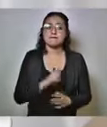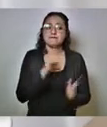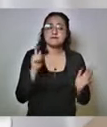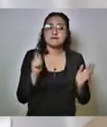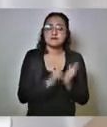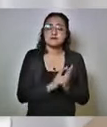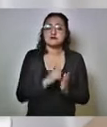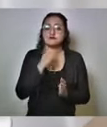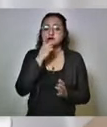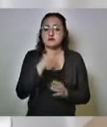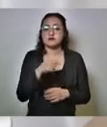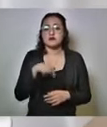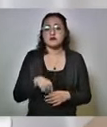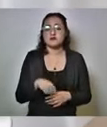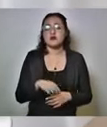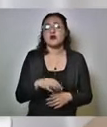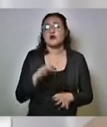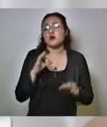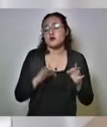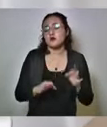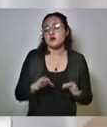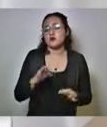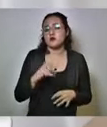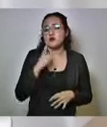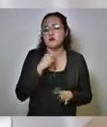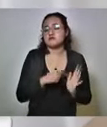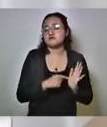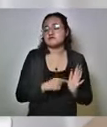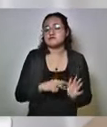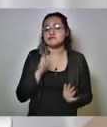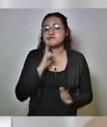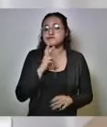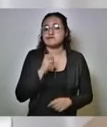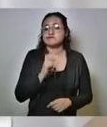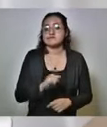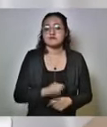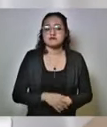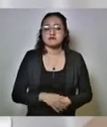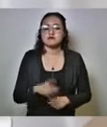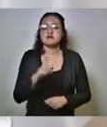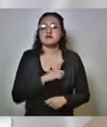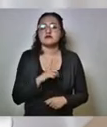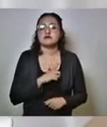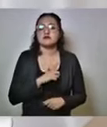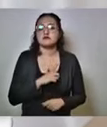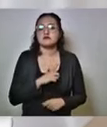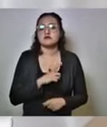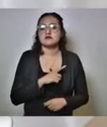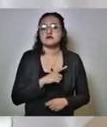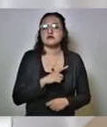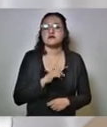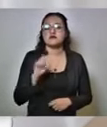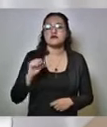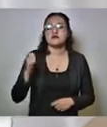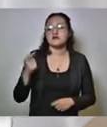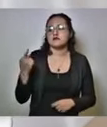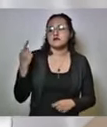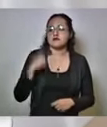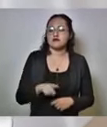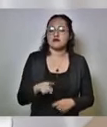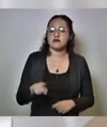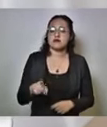orgánica del Poder Judicial prevé no son cuestiones que el Poder Ejecutivo determine